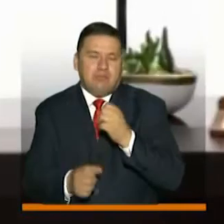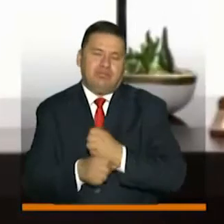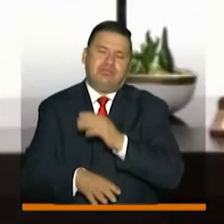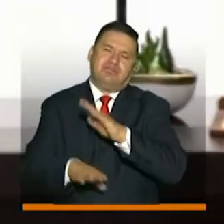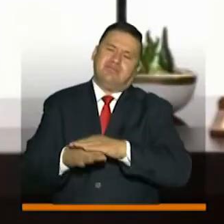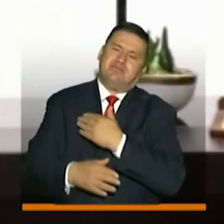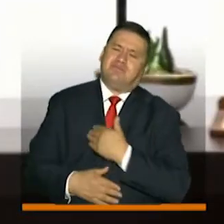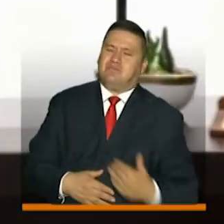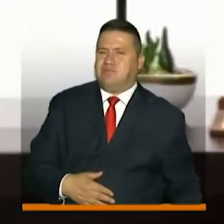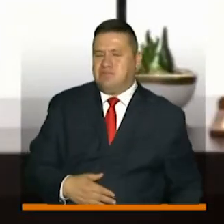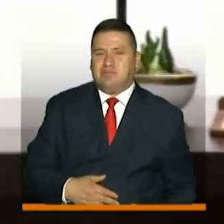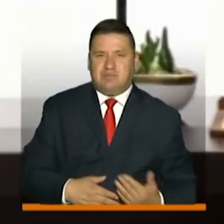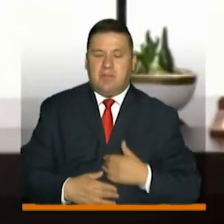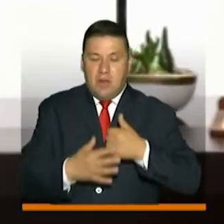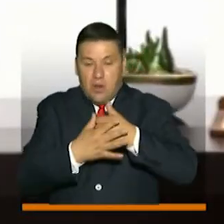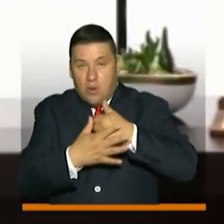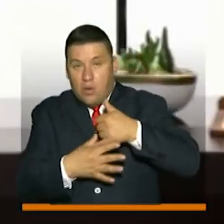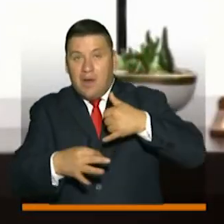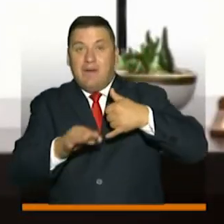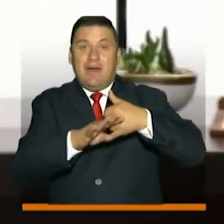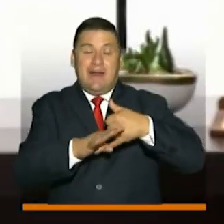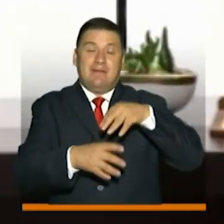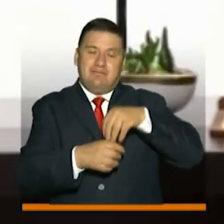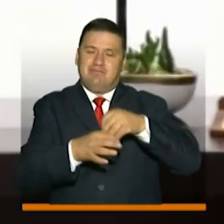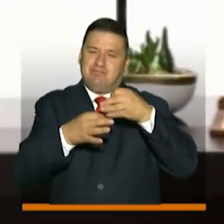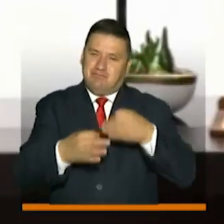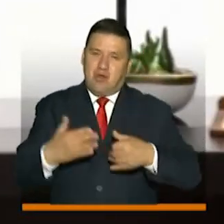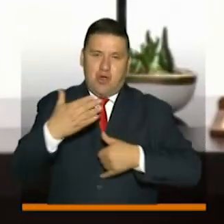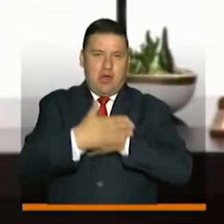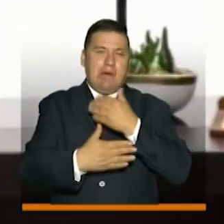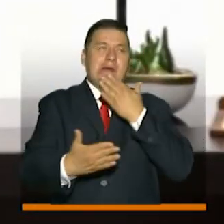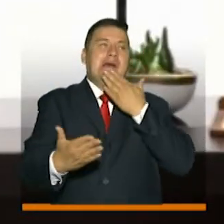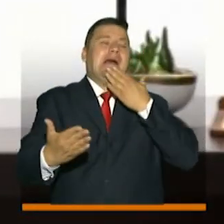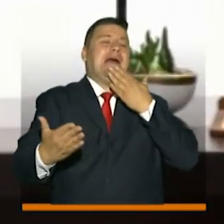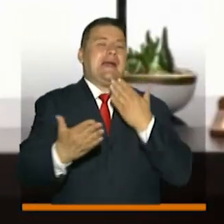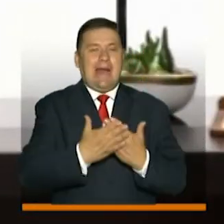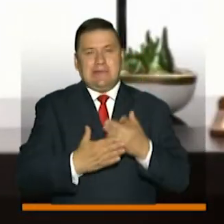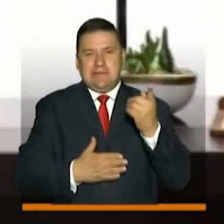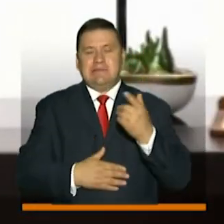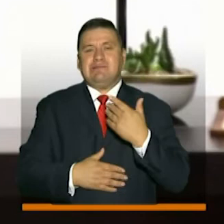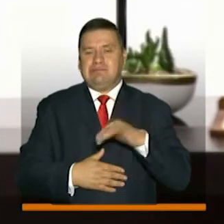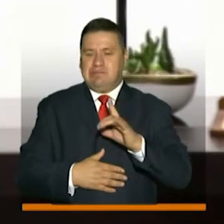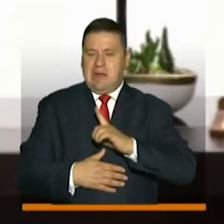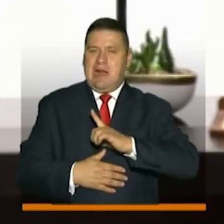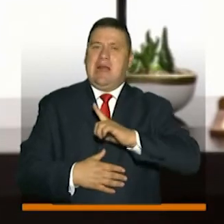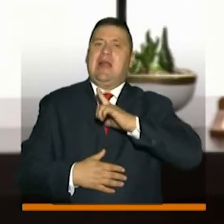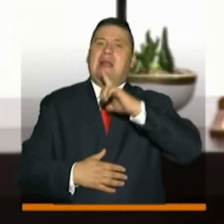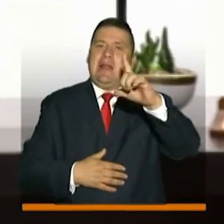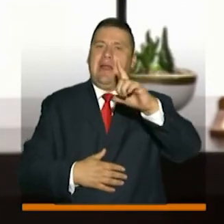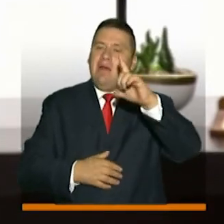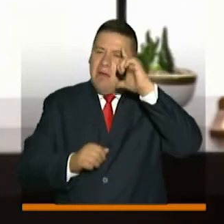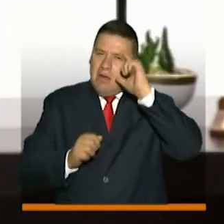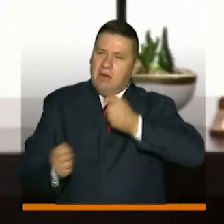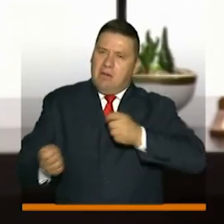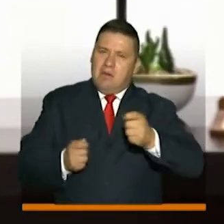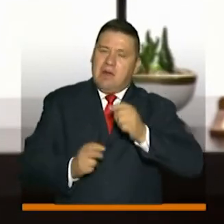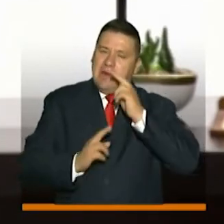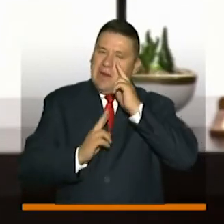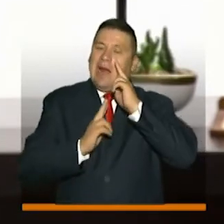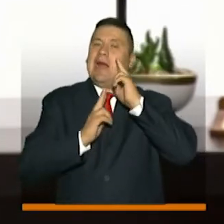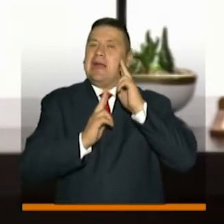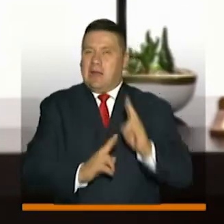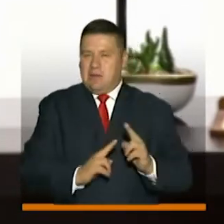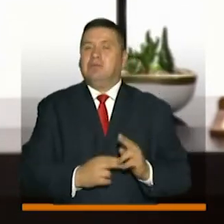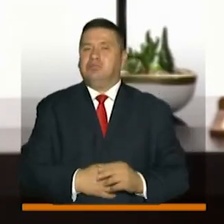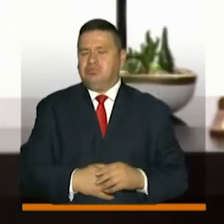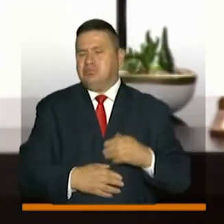señor presidente, que el Guaviare y el país tendrá que agradecerle y que su liderazgo y su capacidad se la reconoceremos